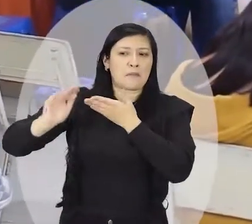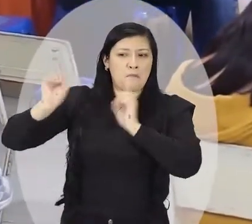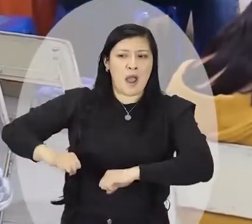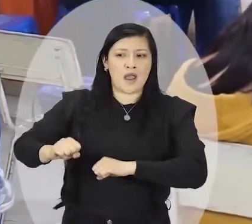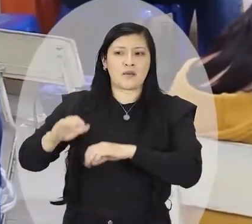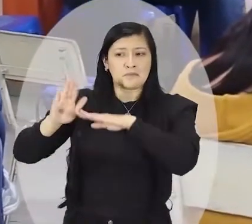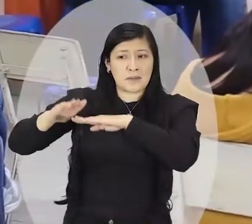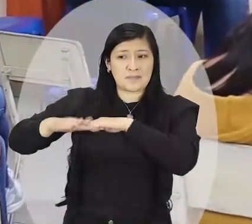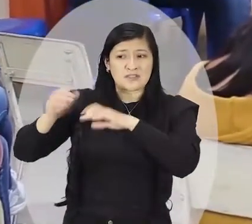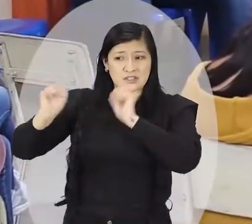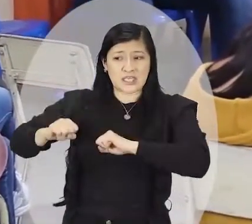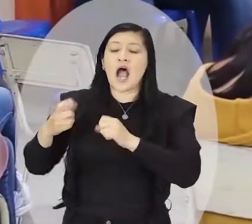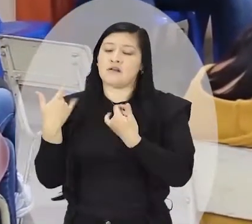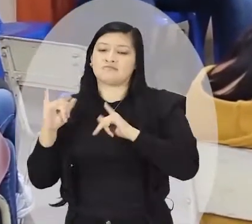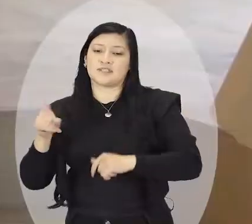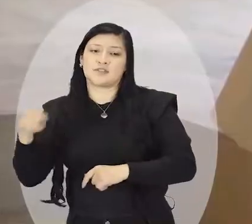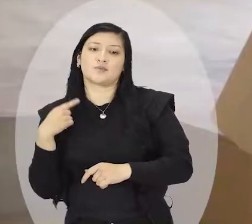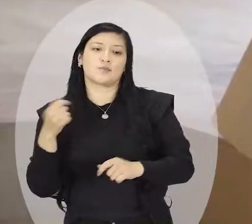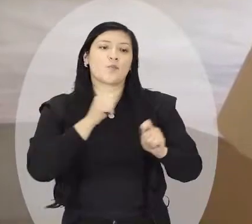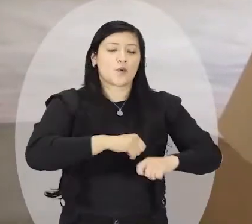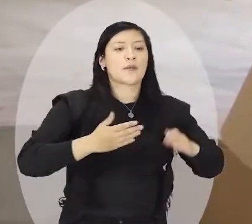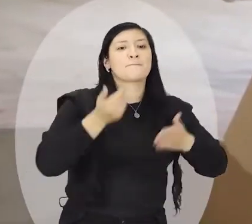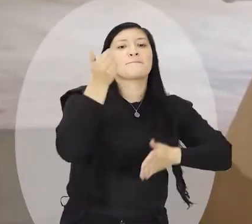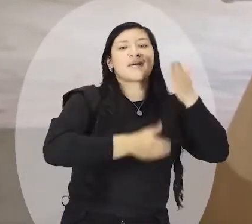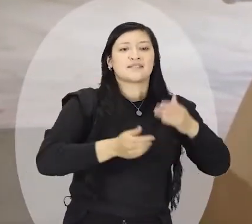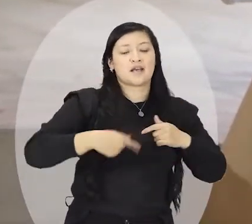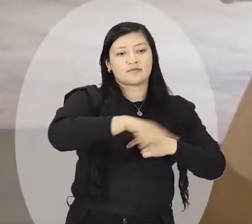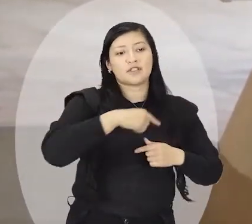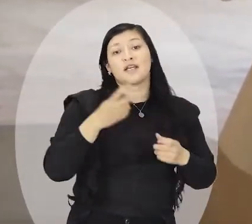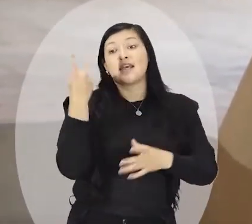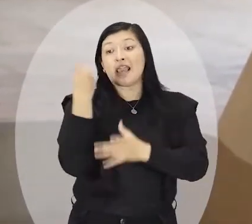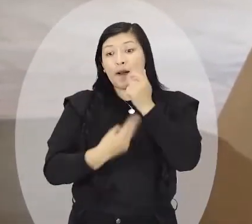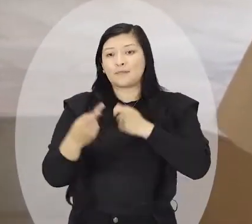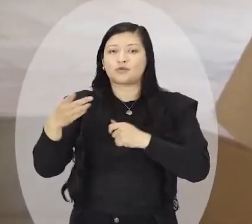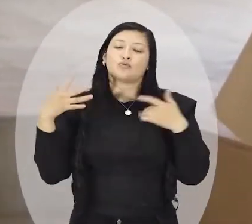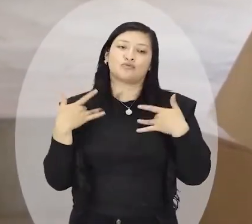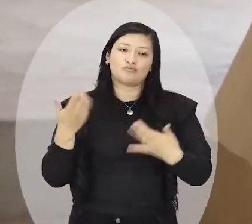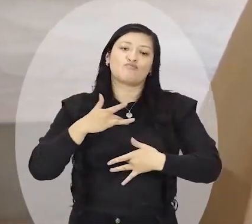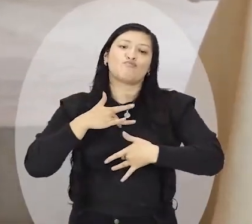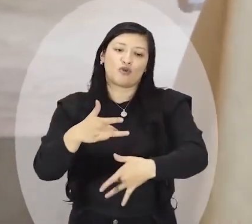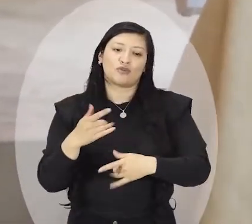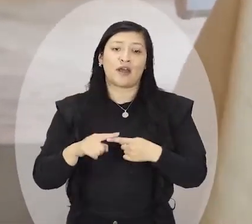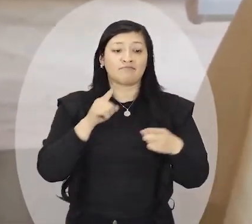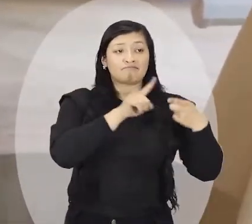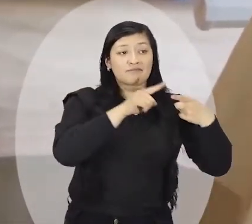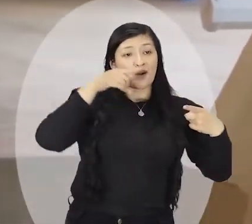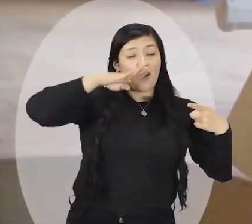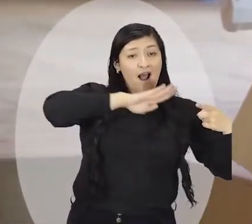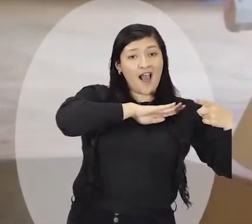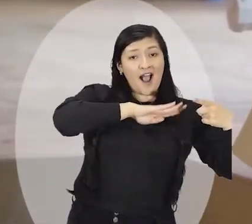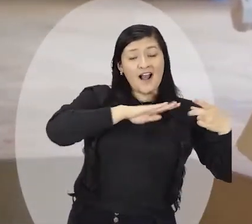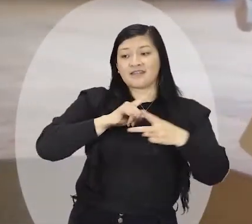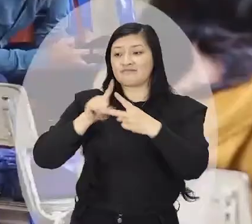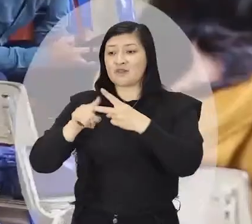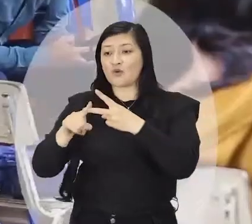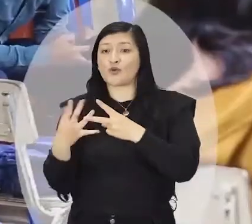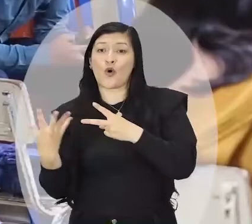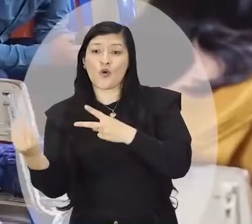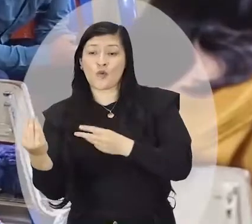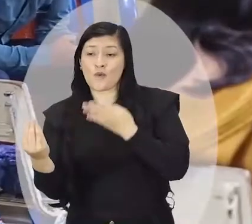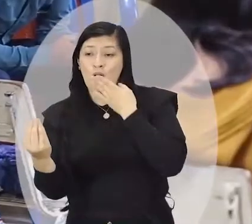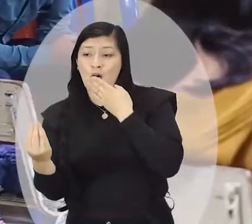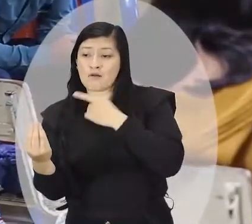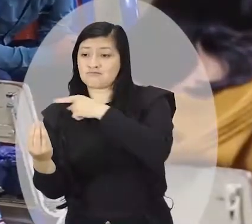nuestro territorio sino también para la ciudad. Aquí hay muy buena voluntad y esto nos va a traer un buen resultado y pues de hecho augurarle un